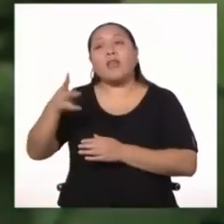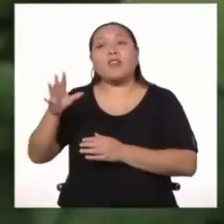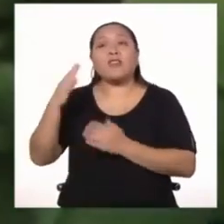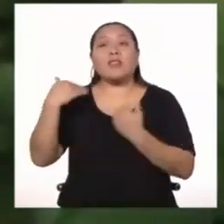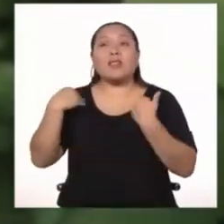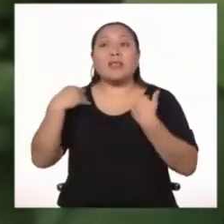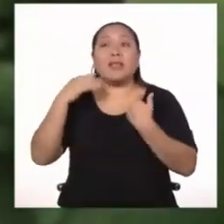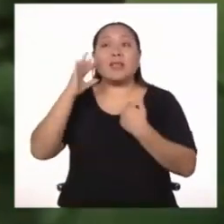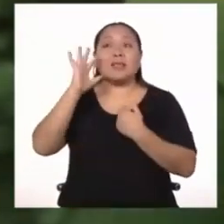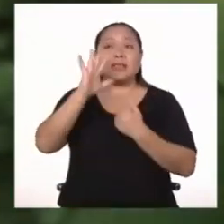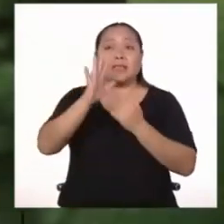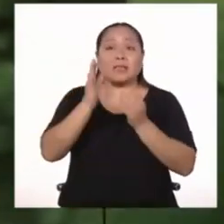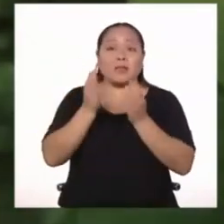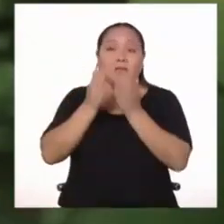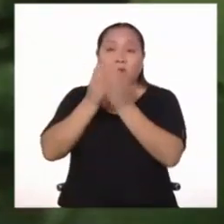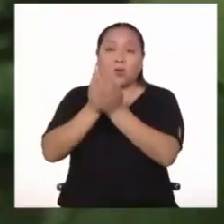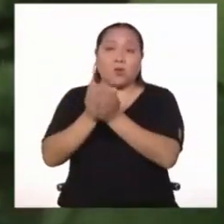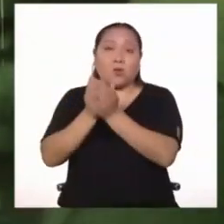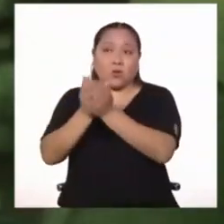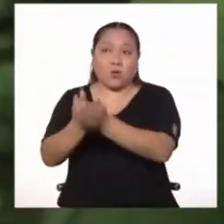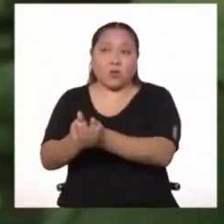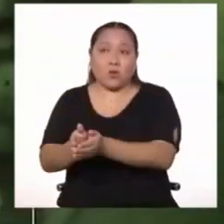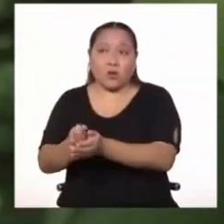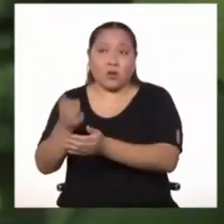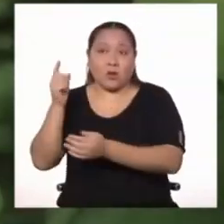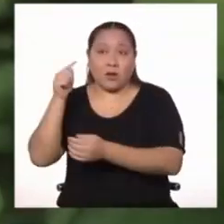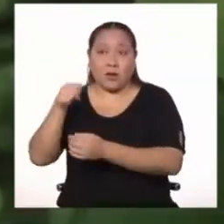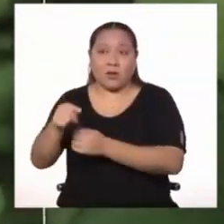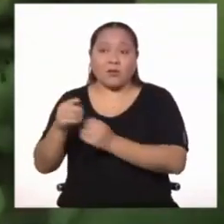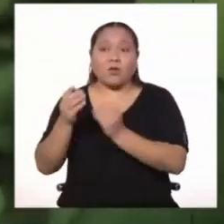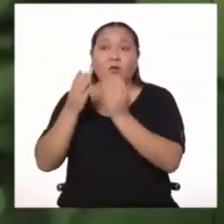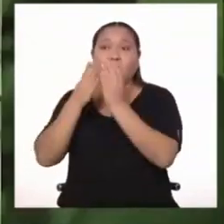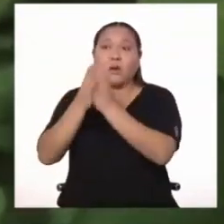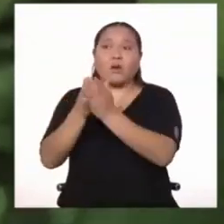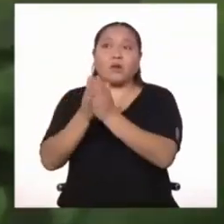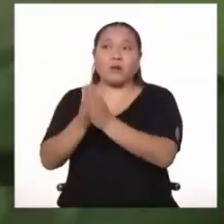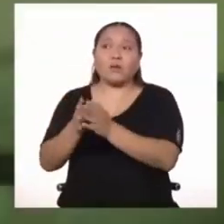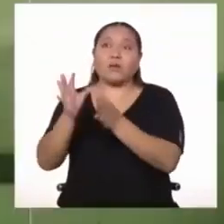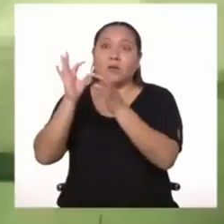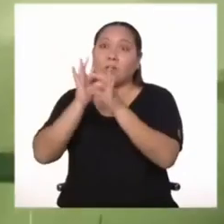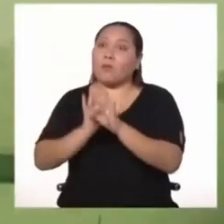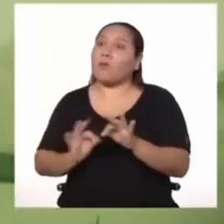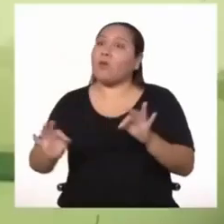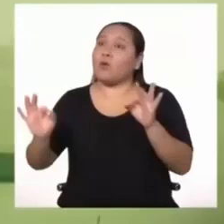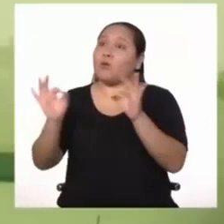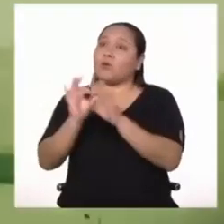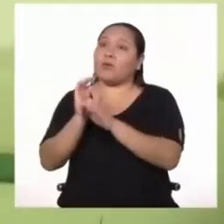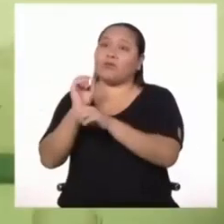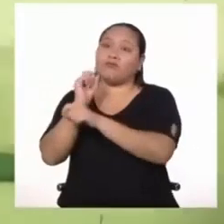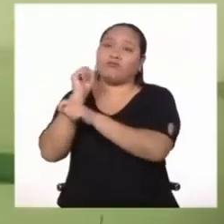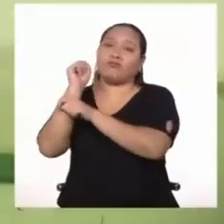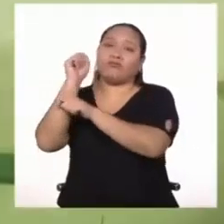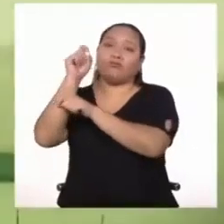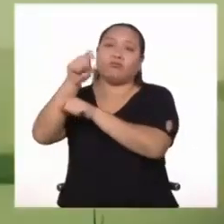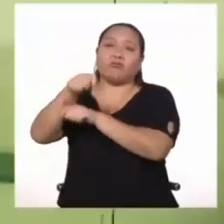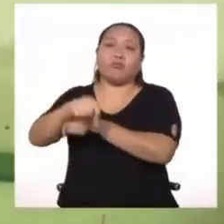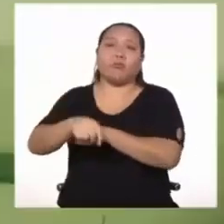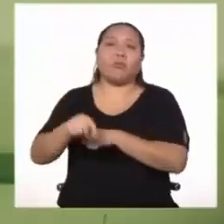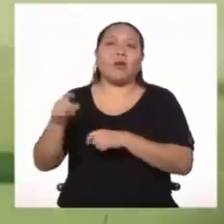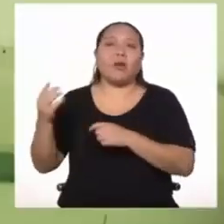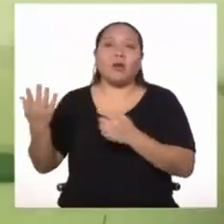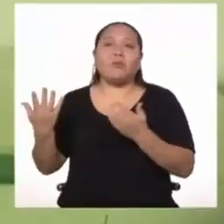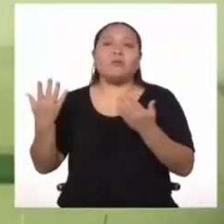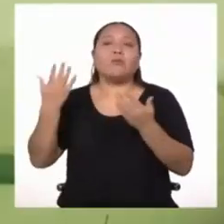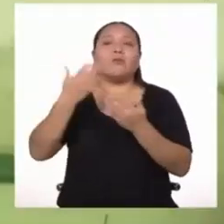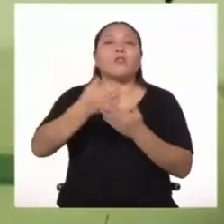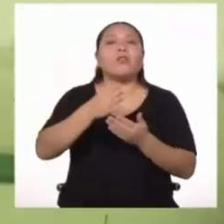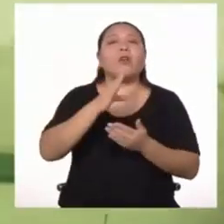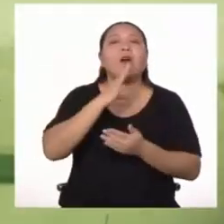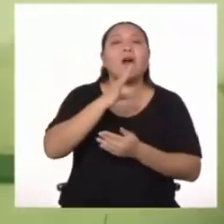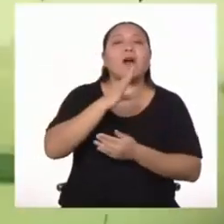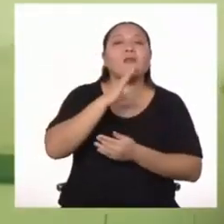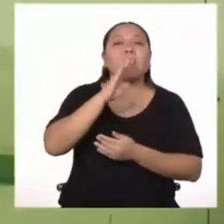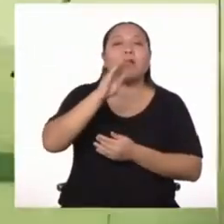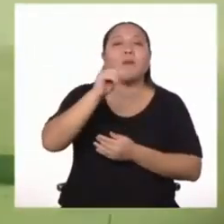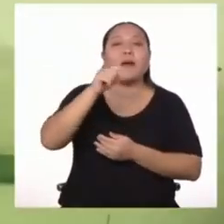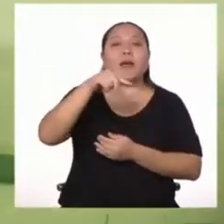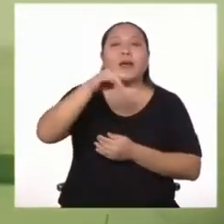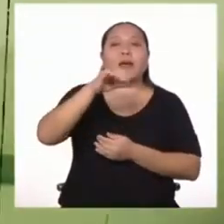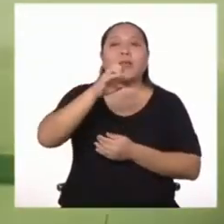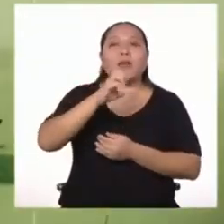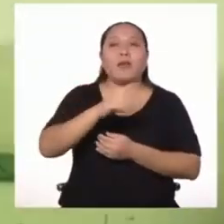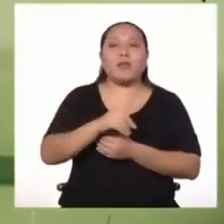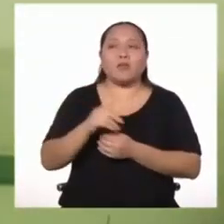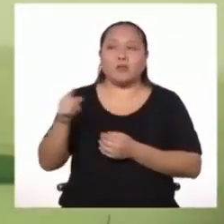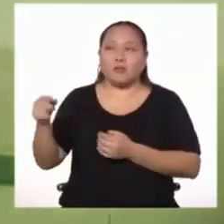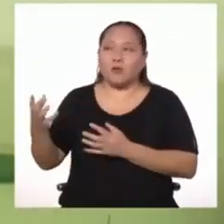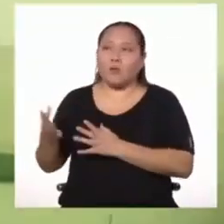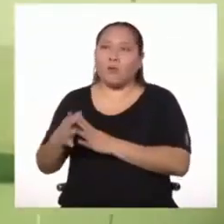mando del almirante Sterling. Fueron los marinos de las potencias extranjeras a hablar con Baquedano. En términos de fuerza